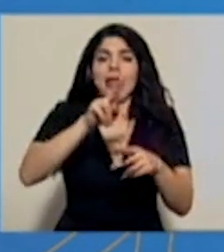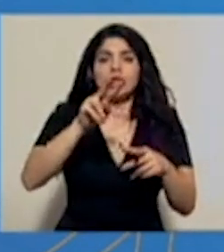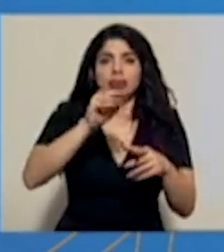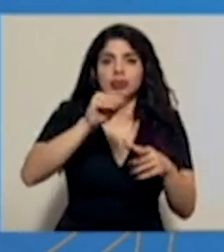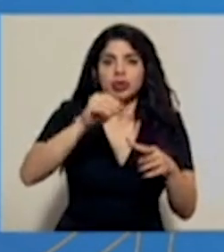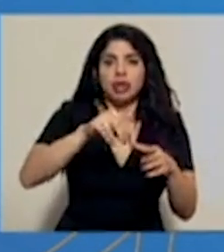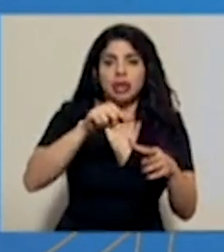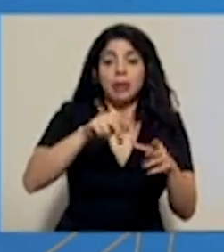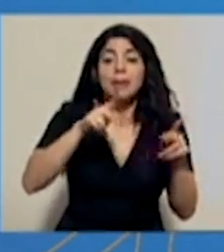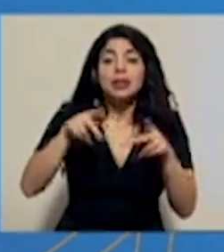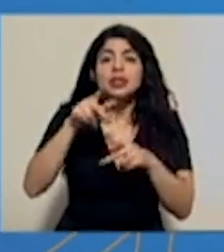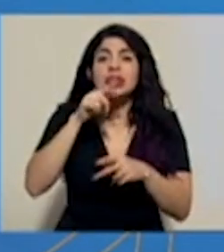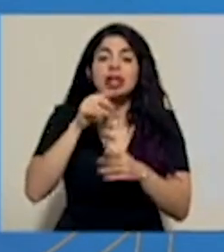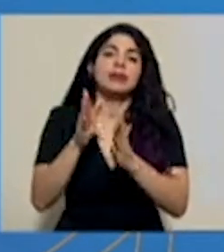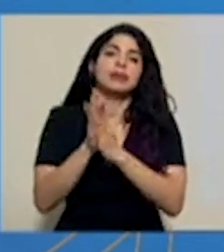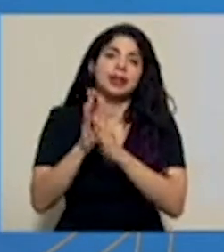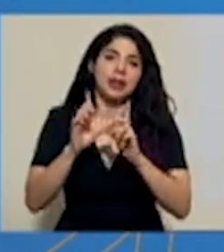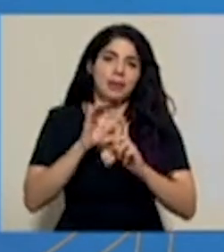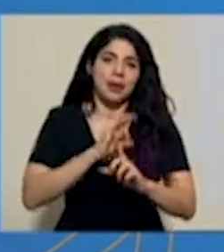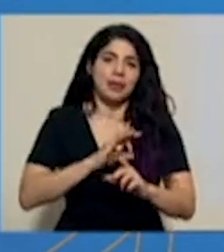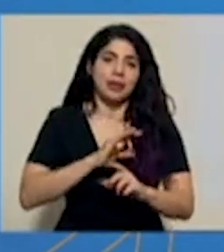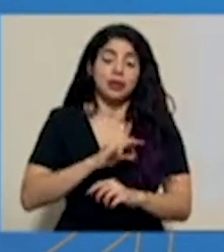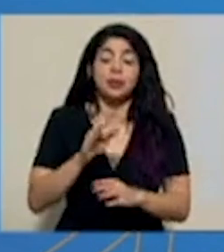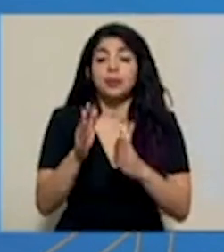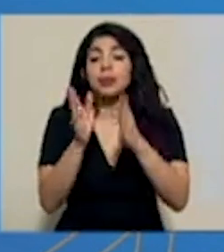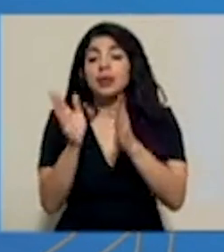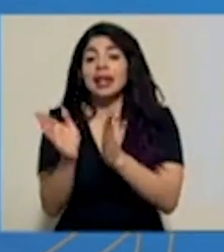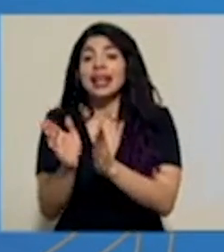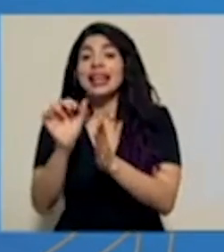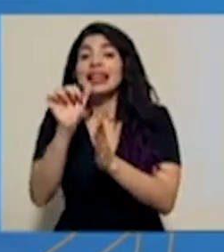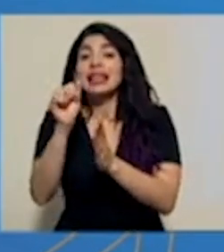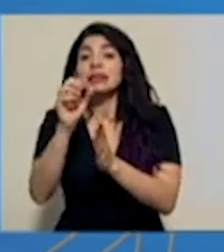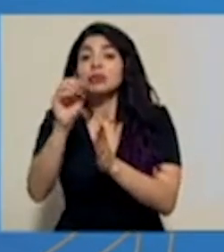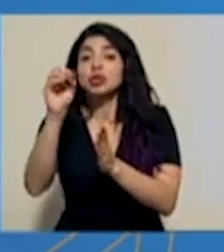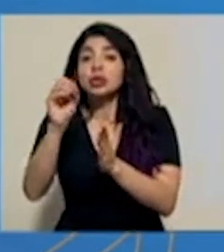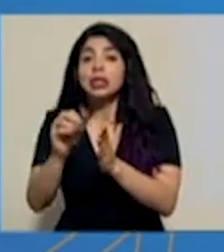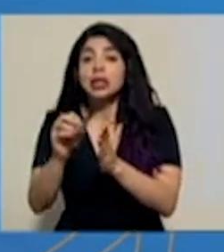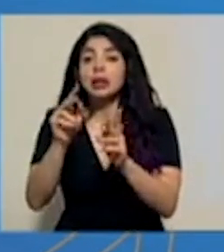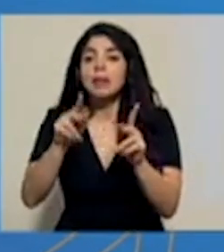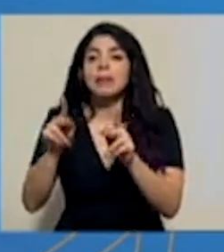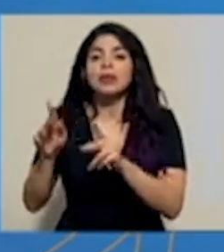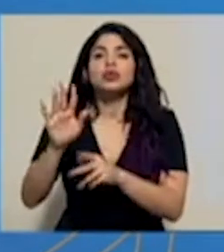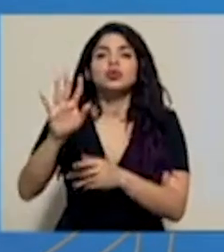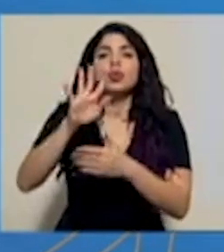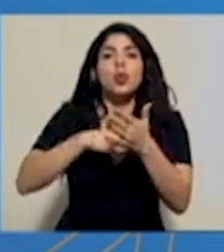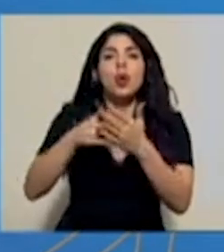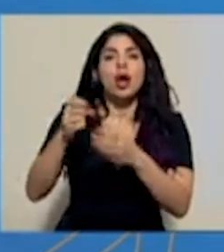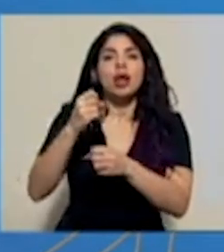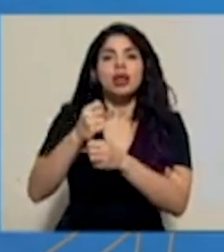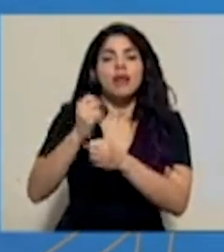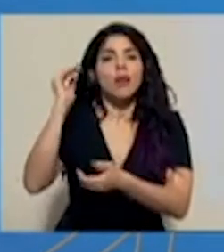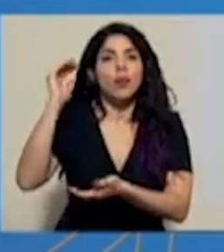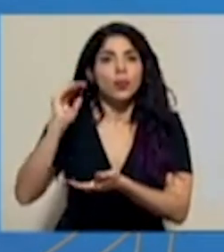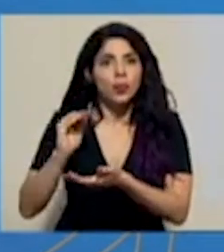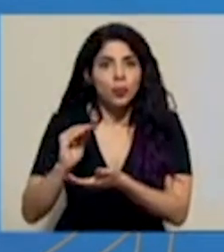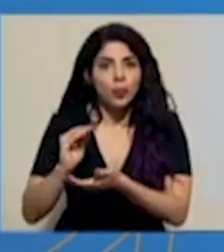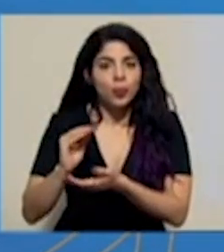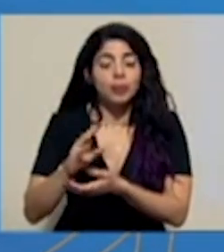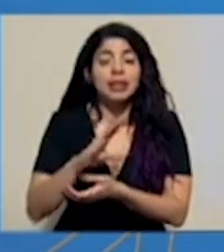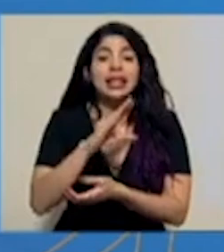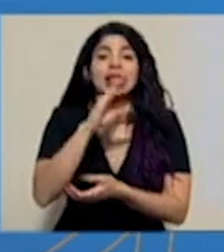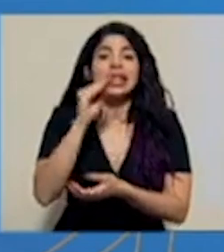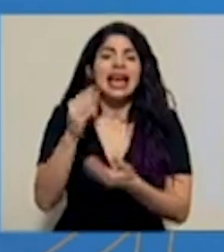solicitado el beneficio. Un 10% son personas que han tenido una reducción de jornada y aproximadamente